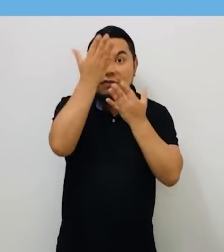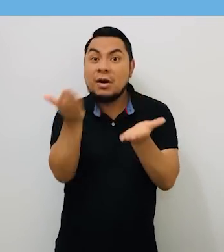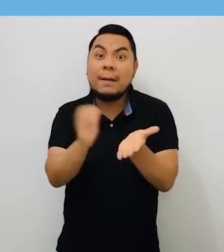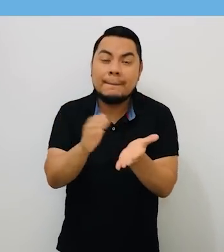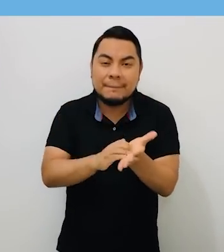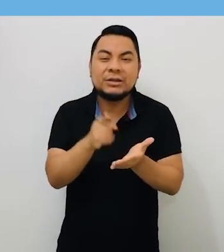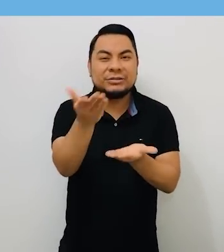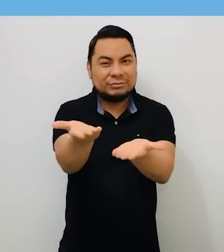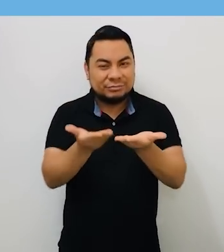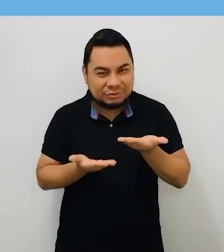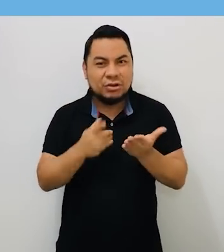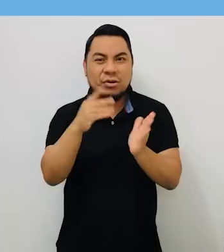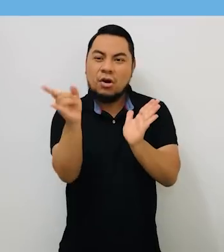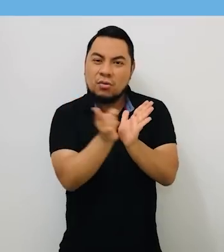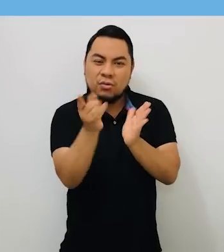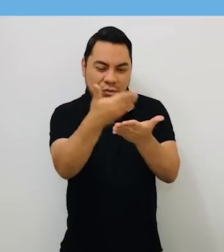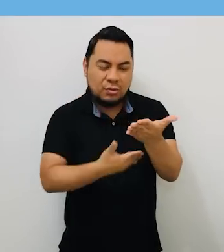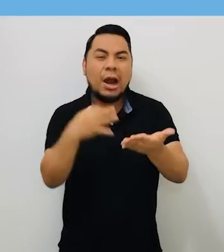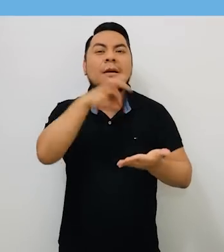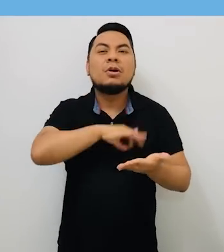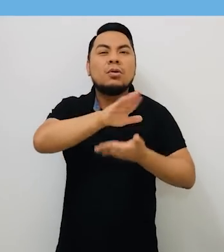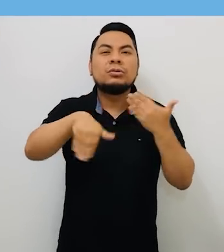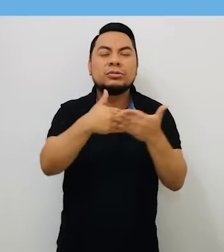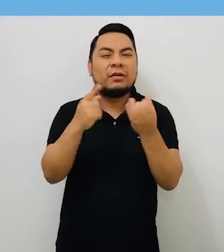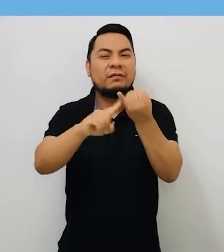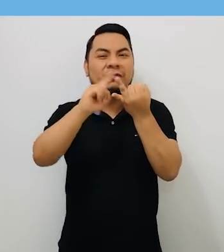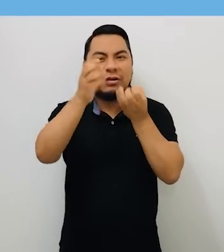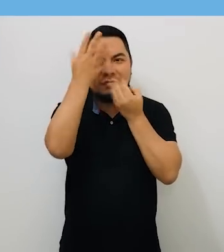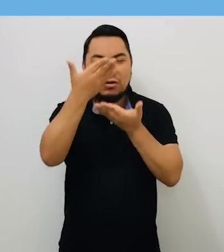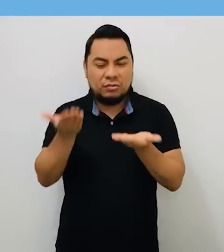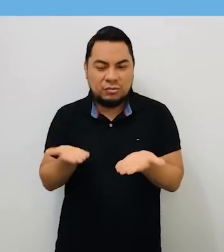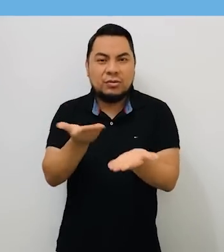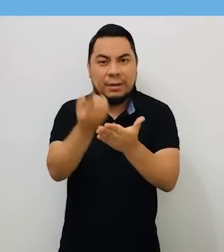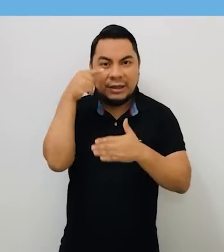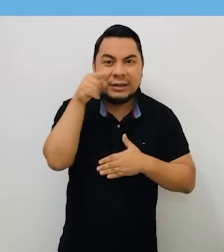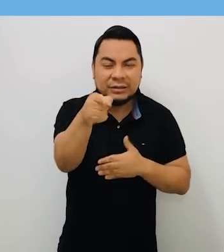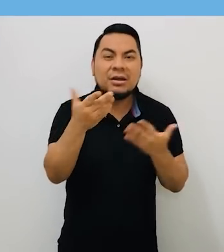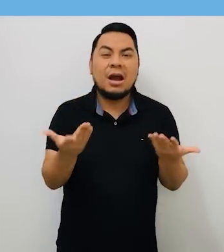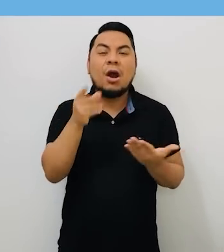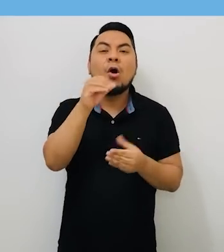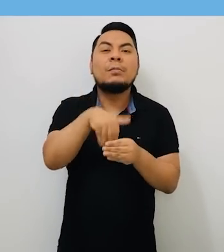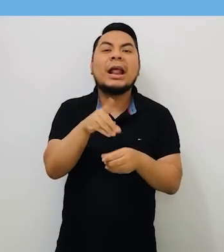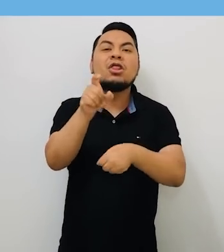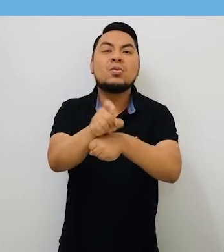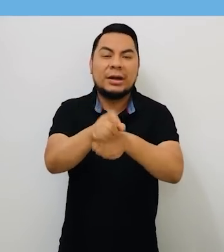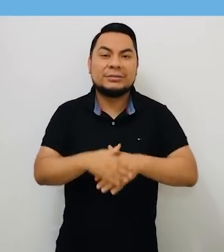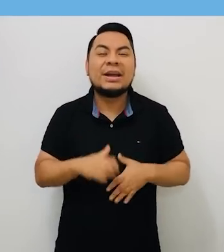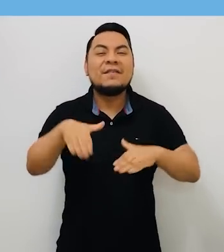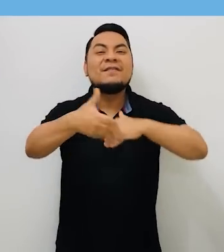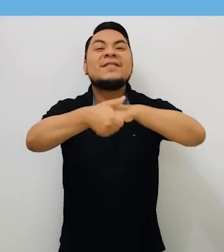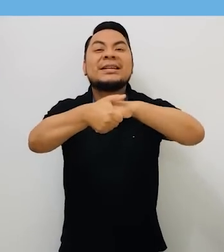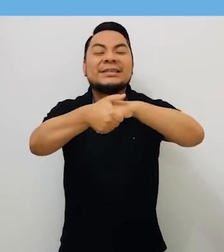Para ampliar la información, te invitamos a descargar y aprovechar todos los recursos que tenemos disponibles para ti en